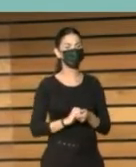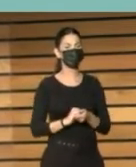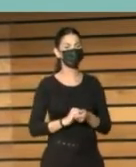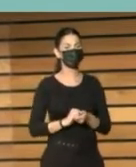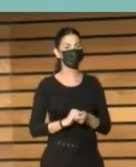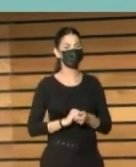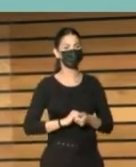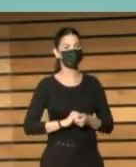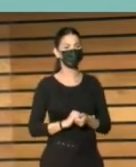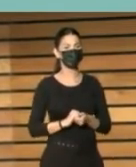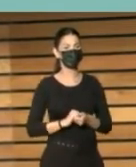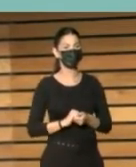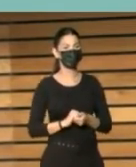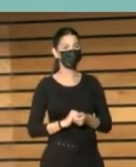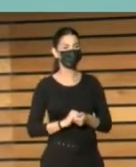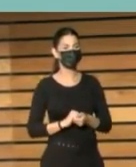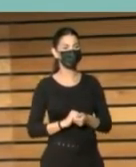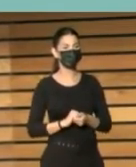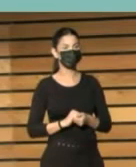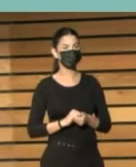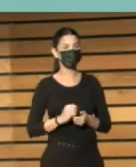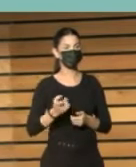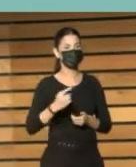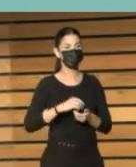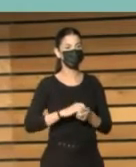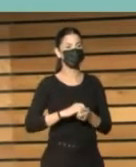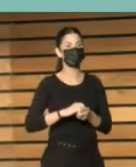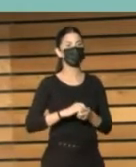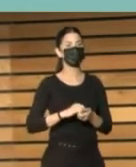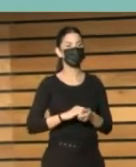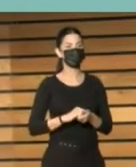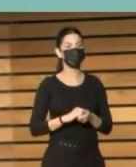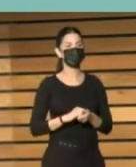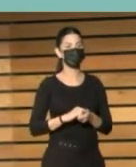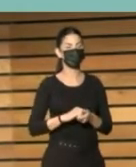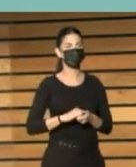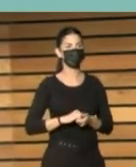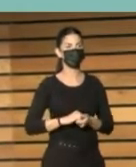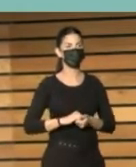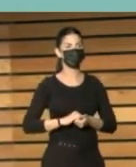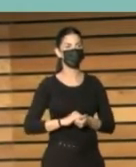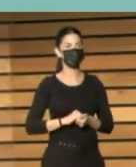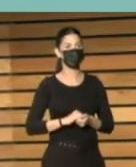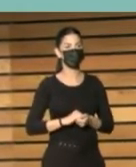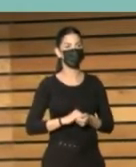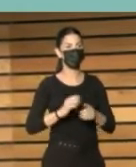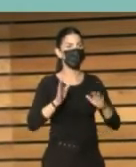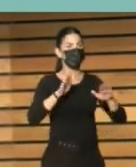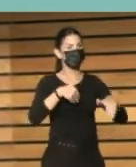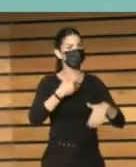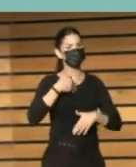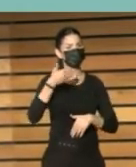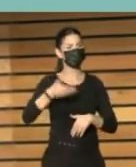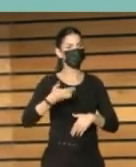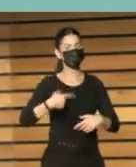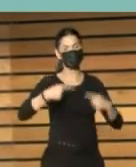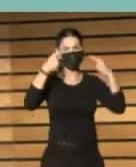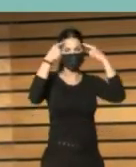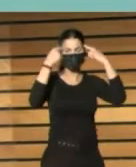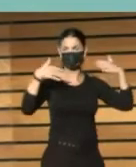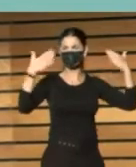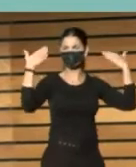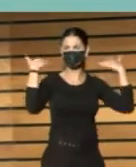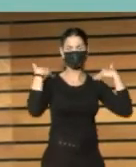sé si está Marta, pero te entendí ayer. Todo esto en la cabeza. Pesa. Todo esto pesa. En la espalda, en la cabeza. Y